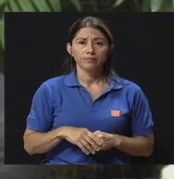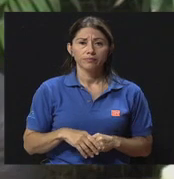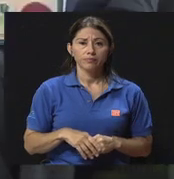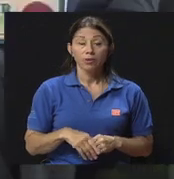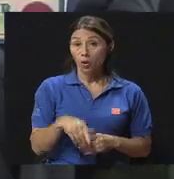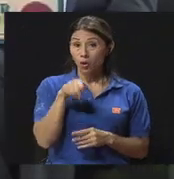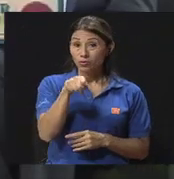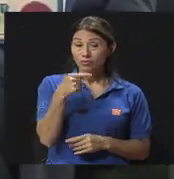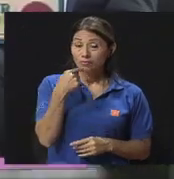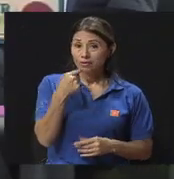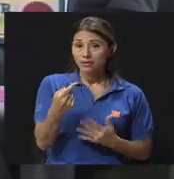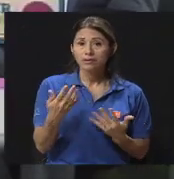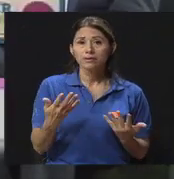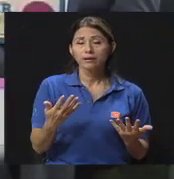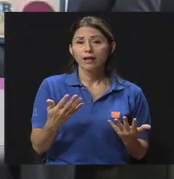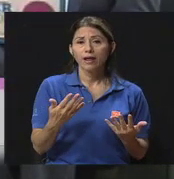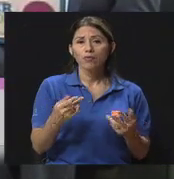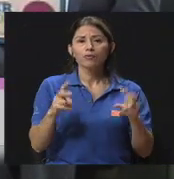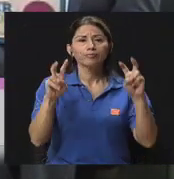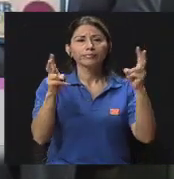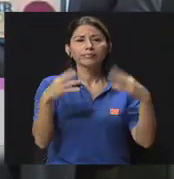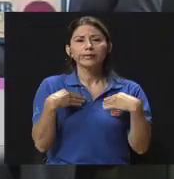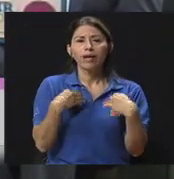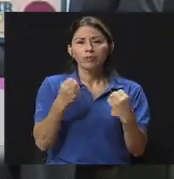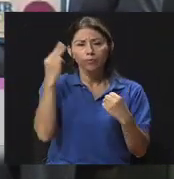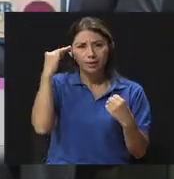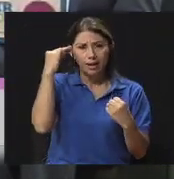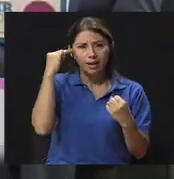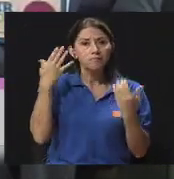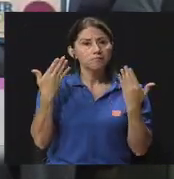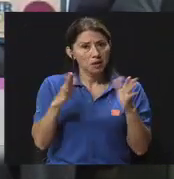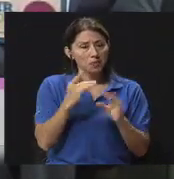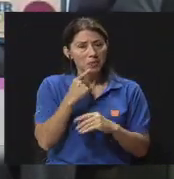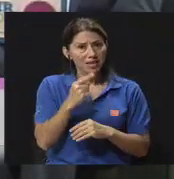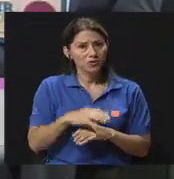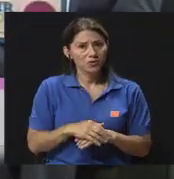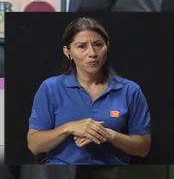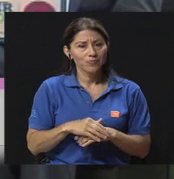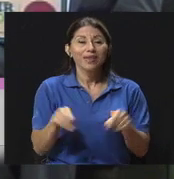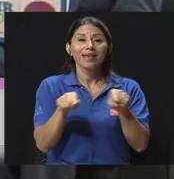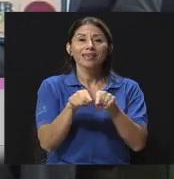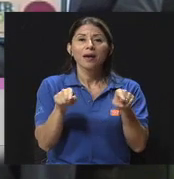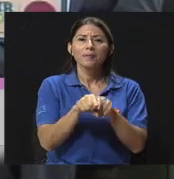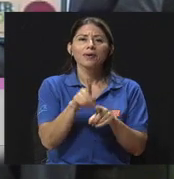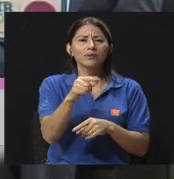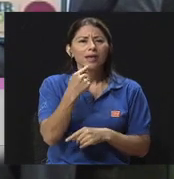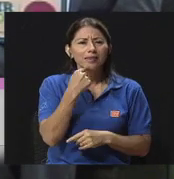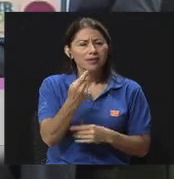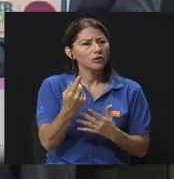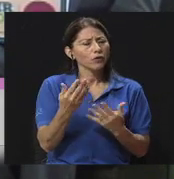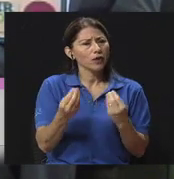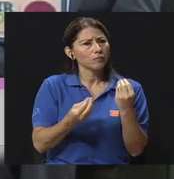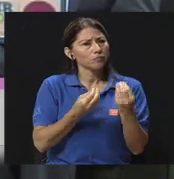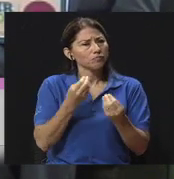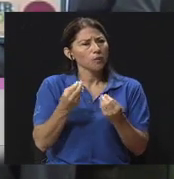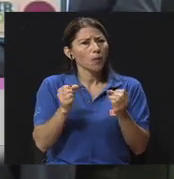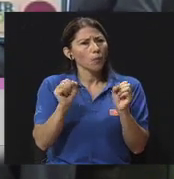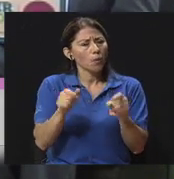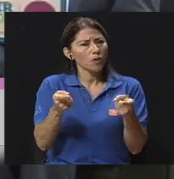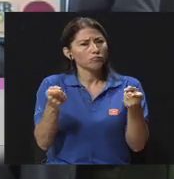fundamentalmente salud mental, en varias ocasiones lo ha dicho. Ha dicho también esto de que provocaría ansiedad, ¿verdad?